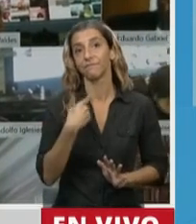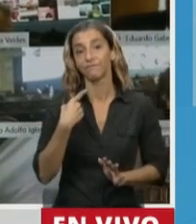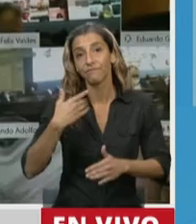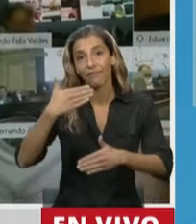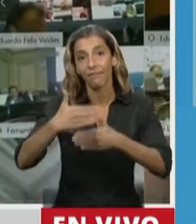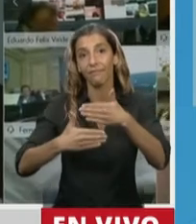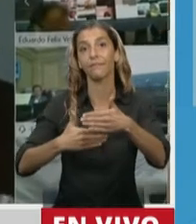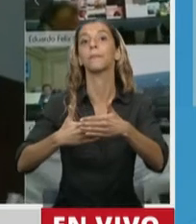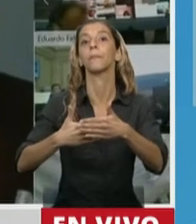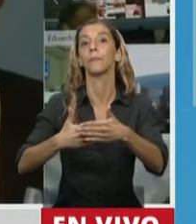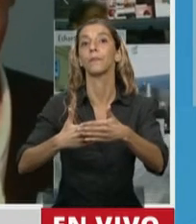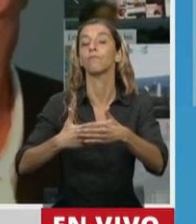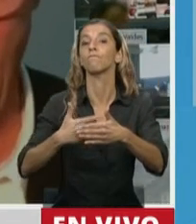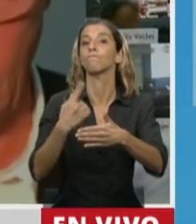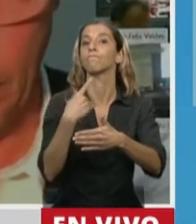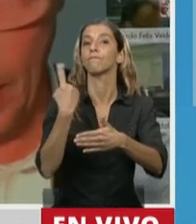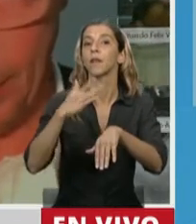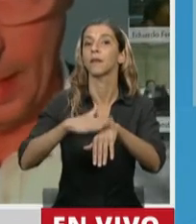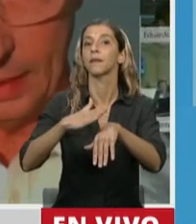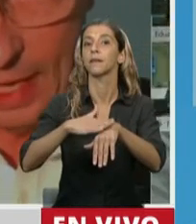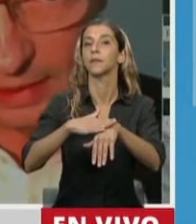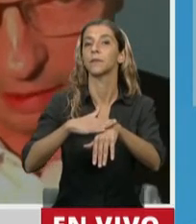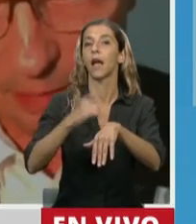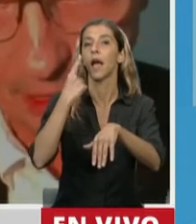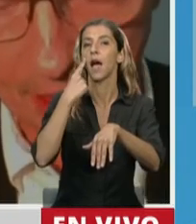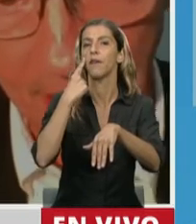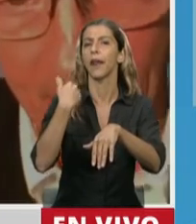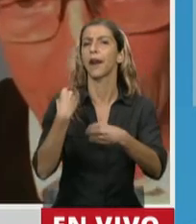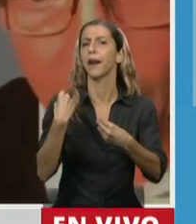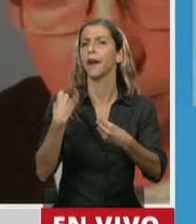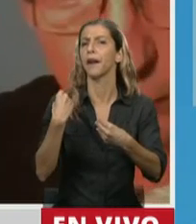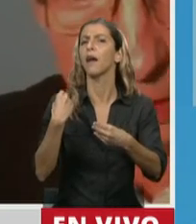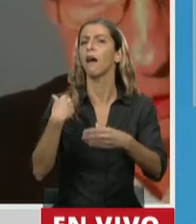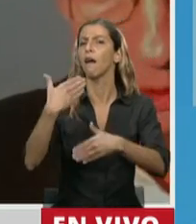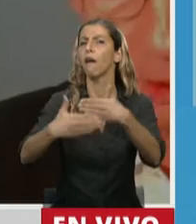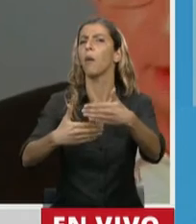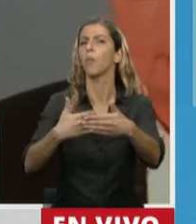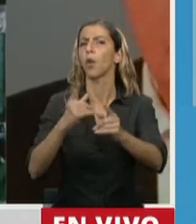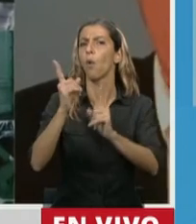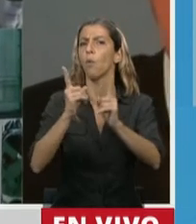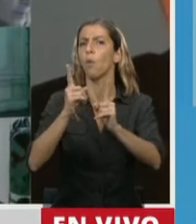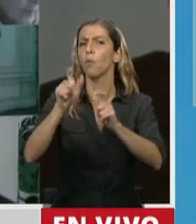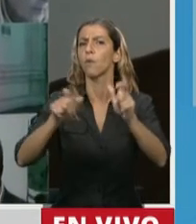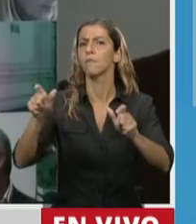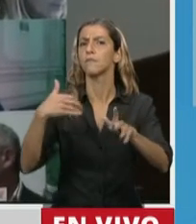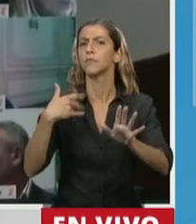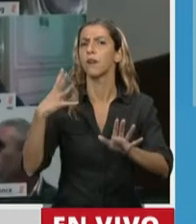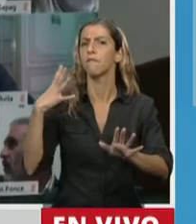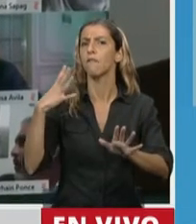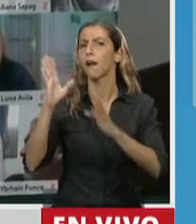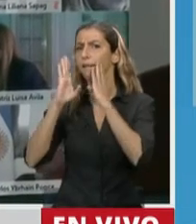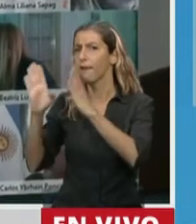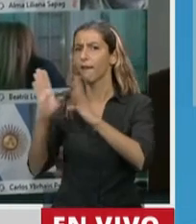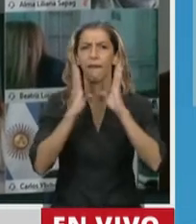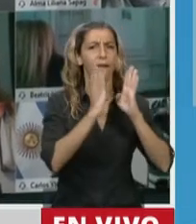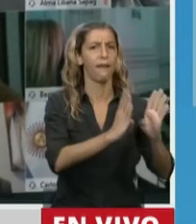obligación de mirar para atrás y ver quién está quedando afuera. Y no solamente corremos el